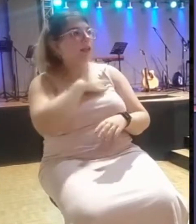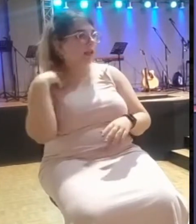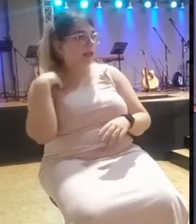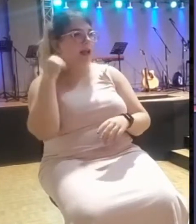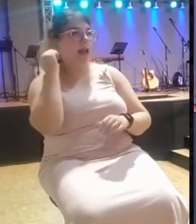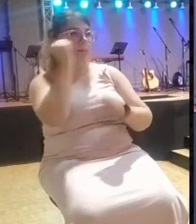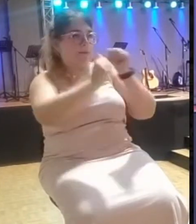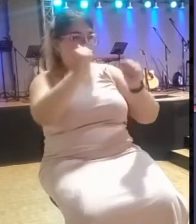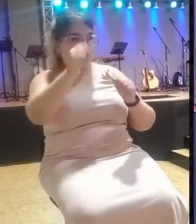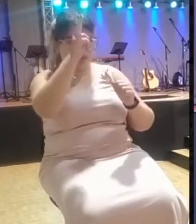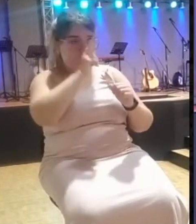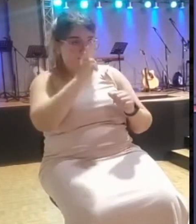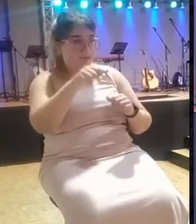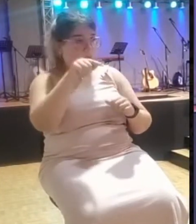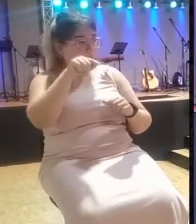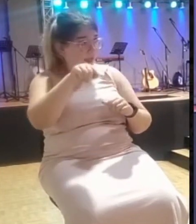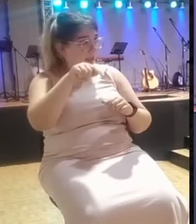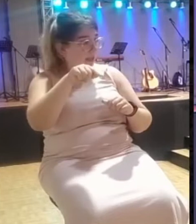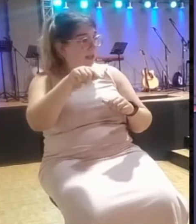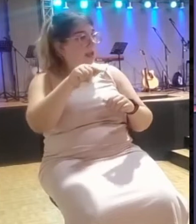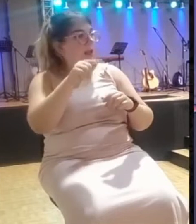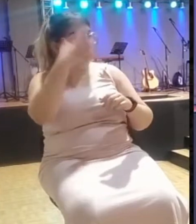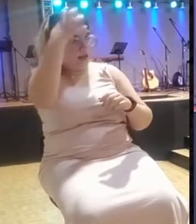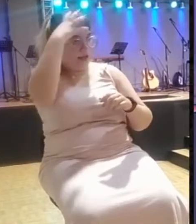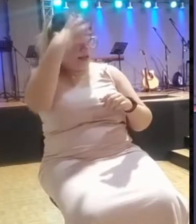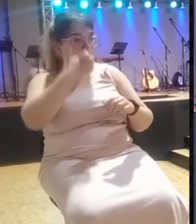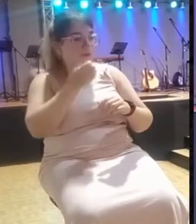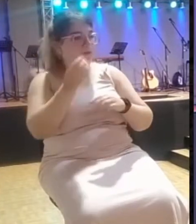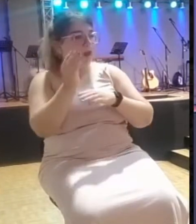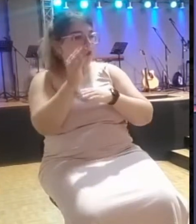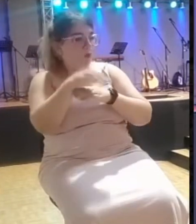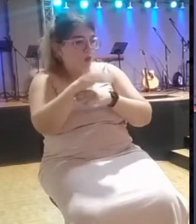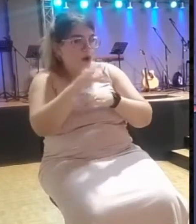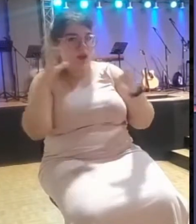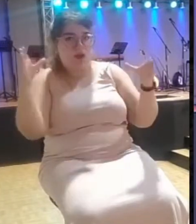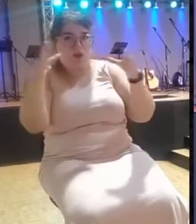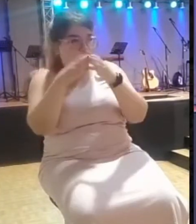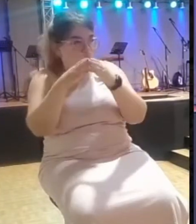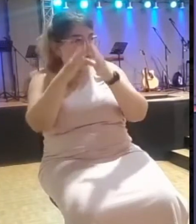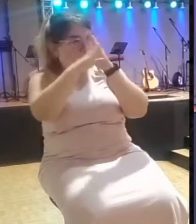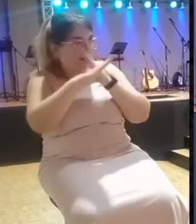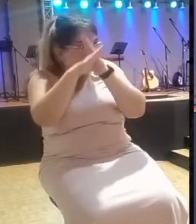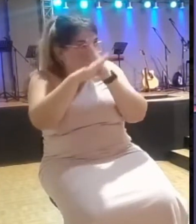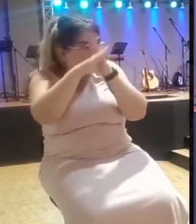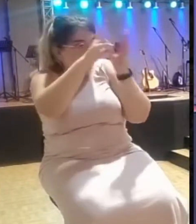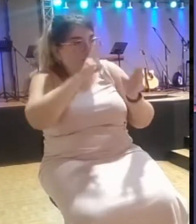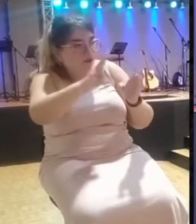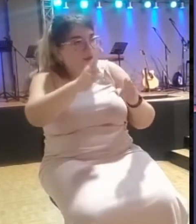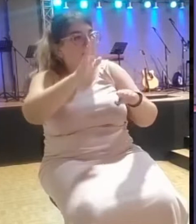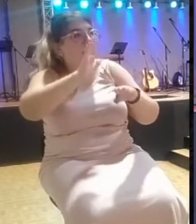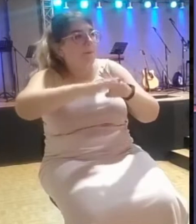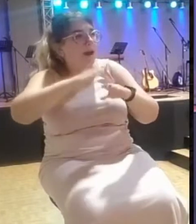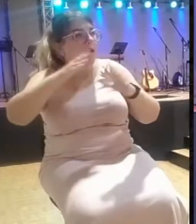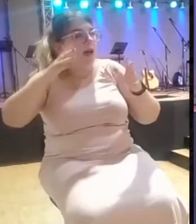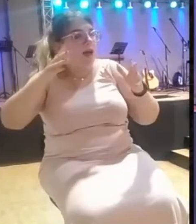cuevas de 50 en 50? Dios mío, ese hombre, qué cosa más tremenda hizo. Y les he mantenido a pan y agua. Y ahora me